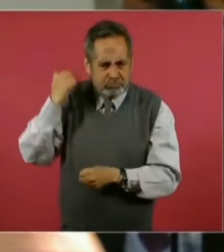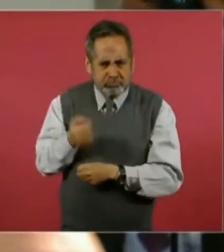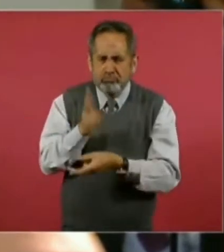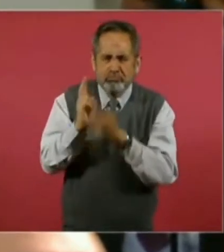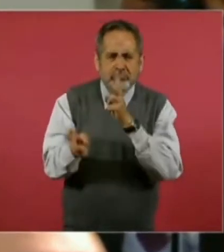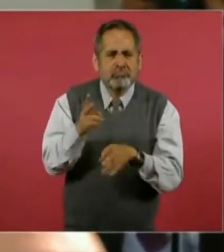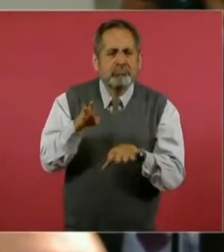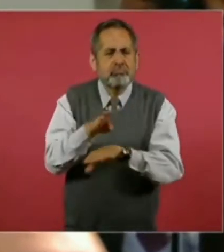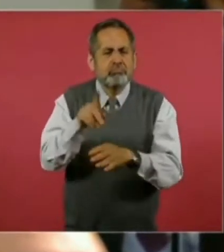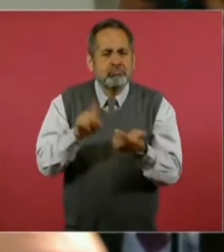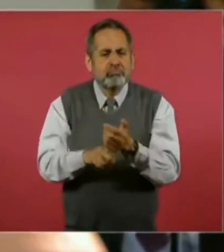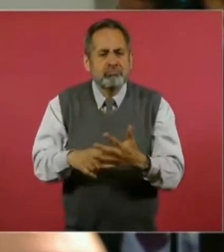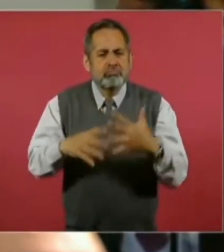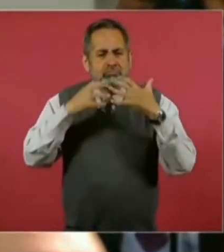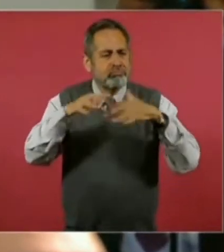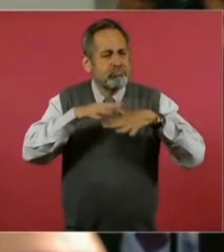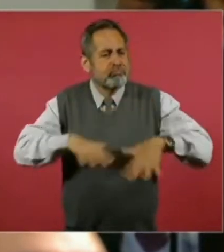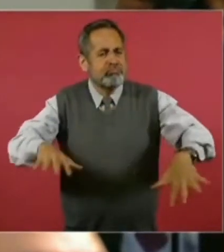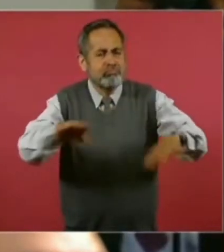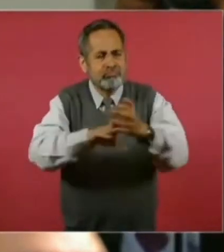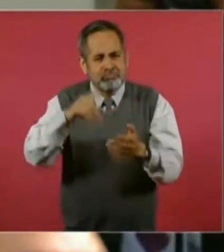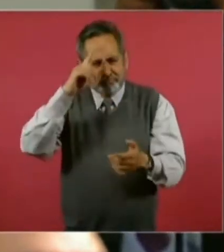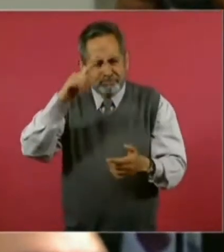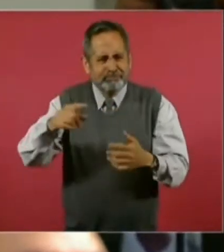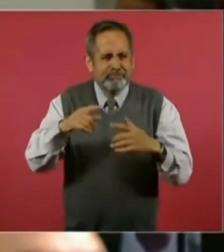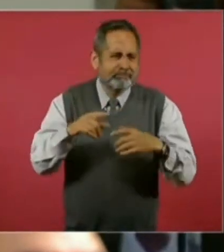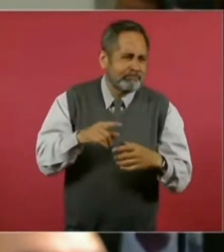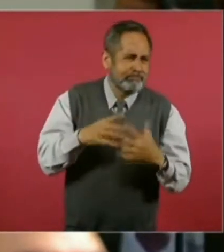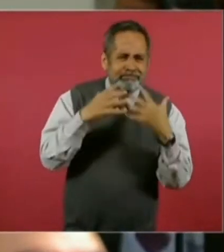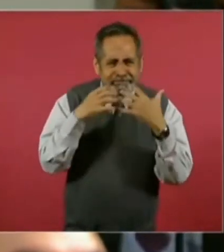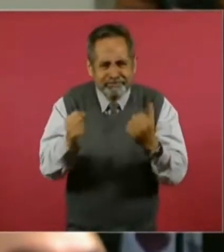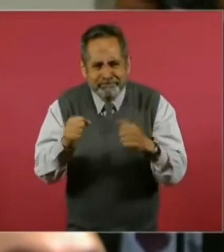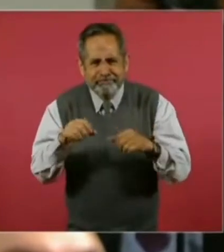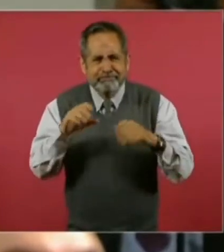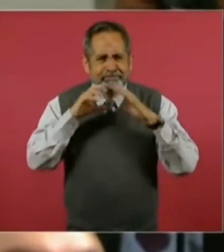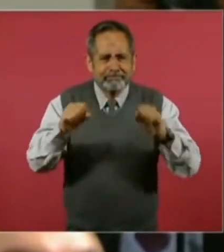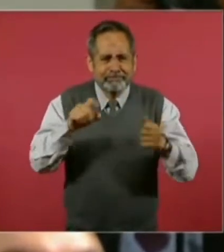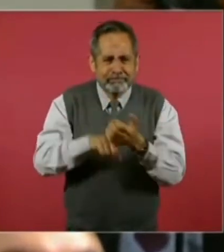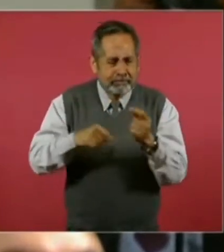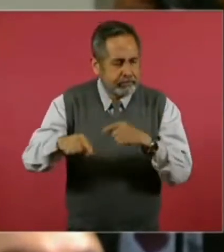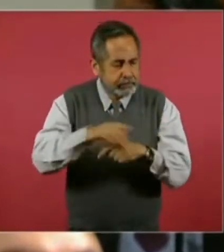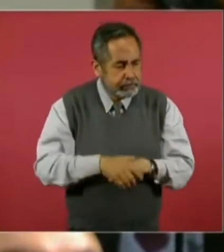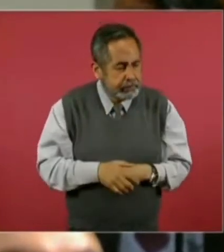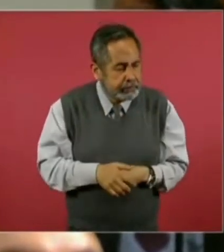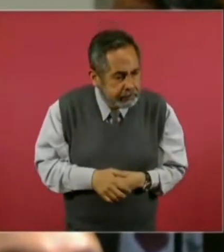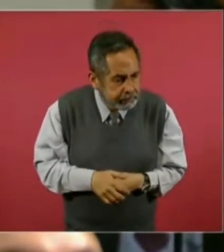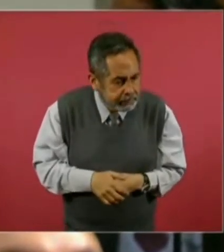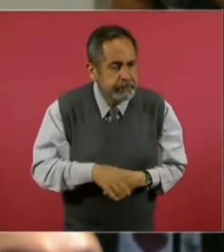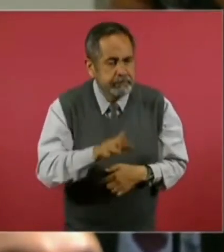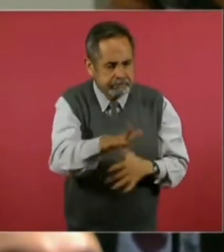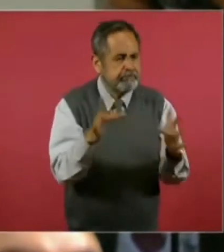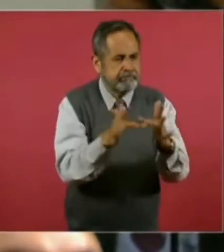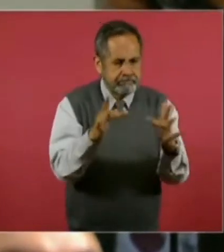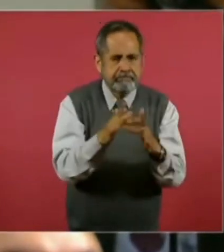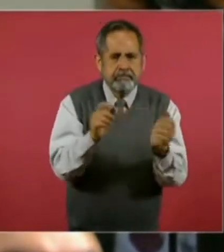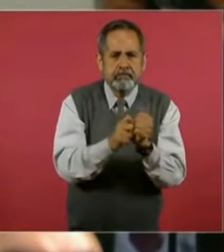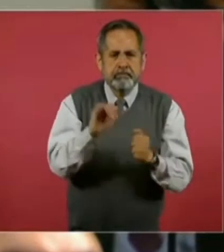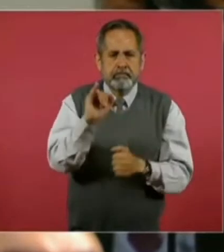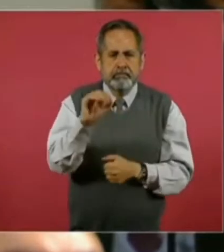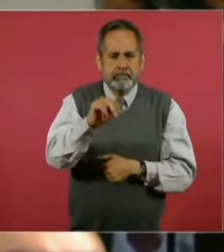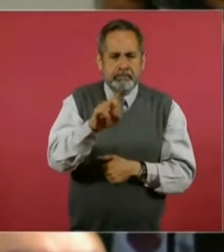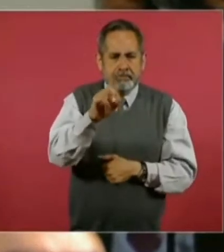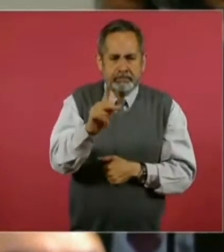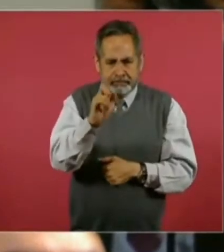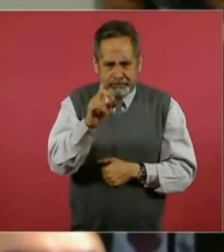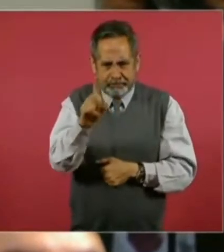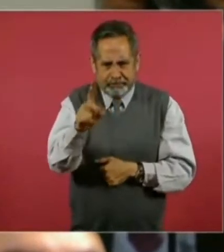un tema de una granja de producción acuícola y que usted los remitió al instituto para devolver al pueblo lo robado con la instrucción de que